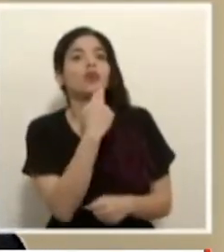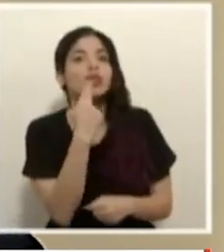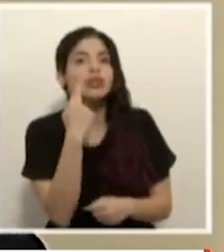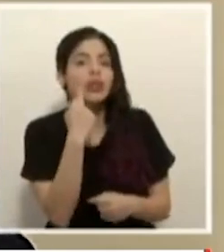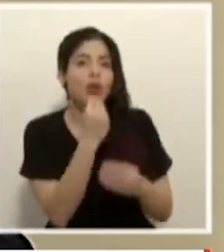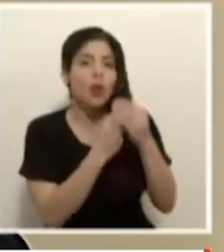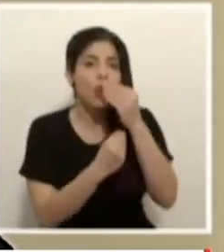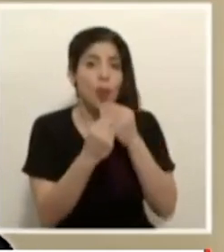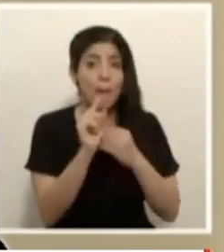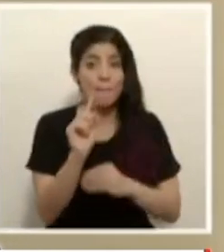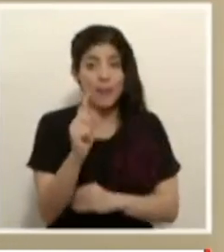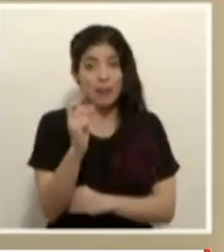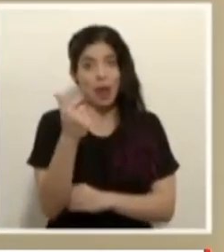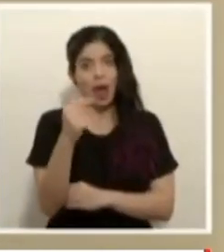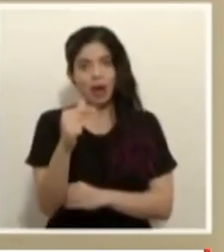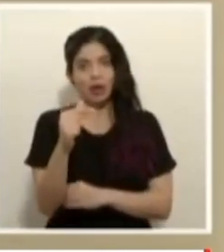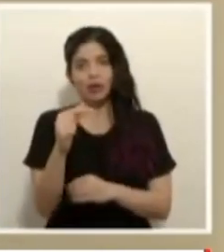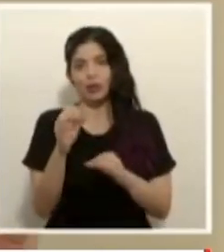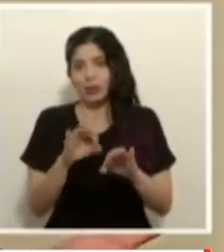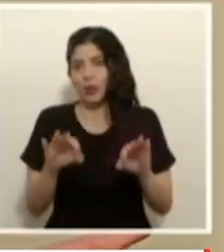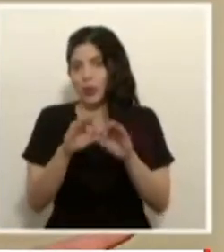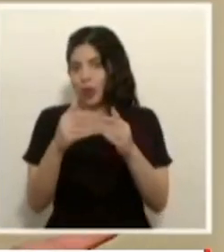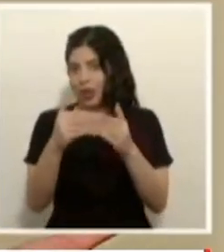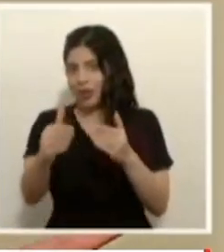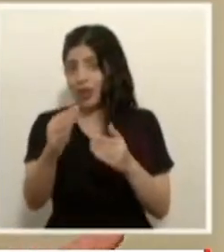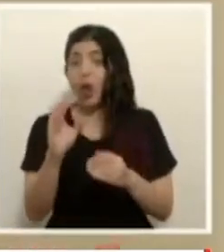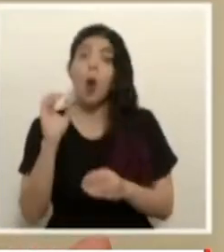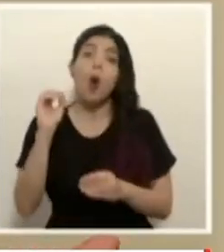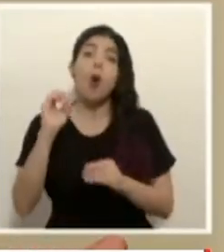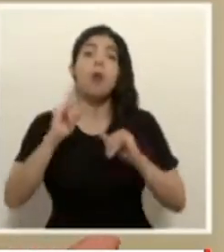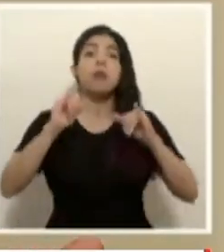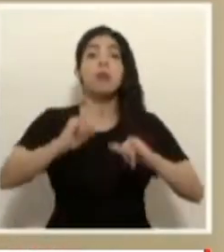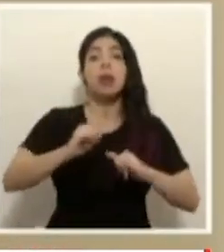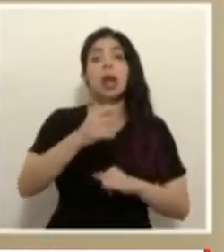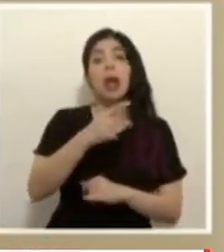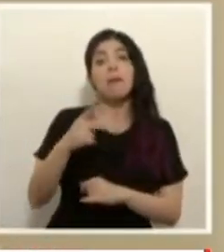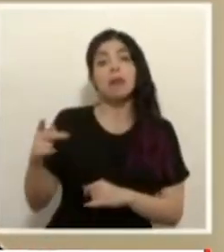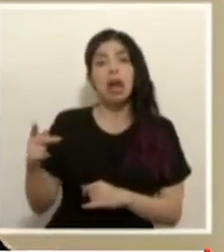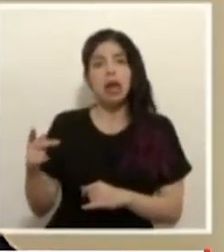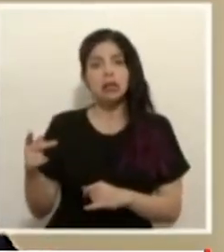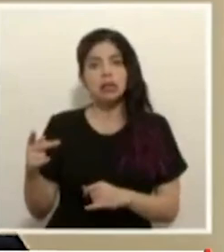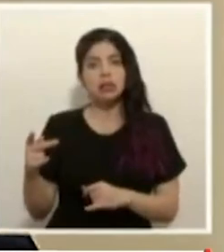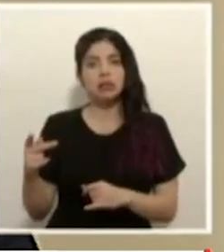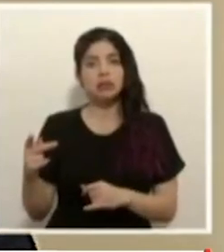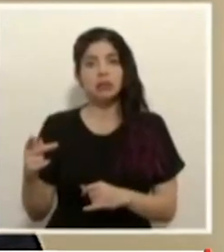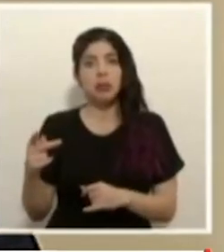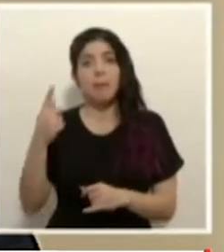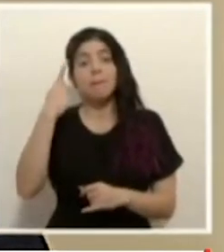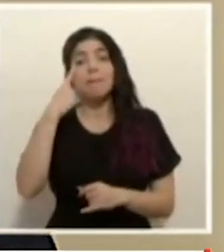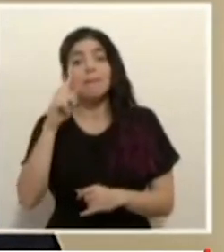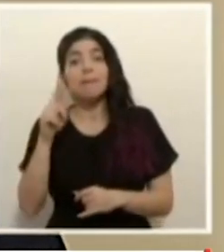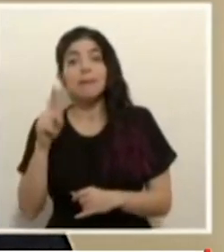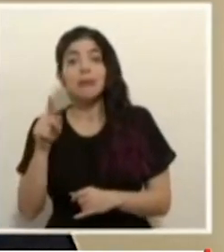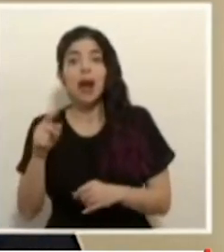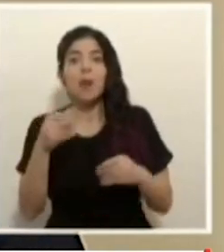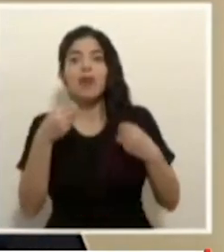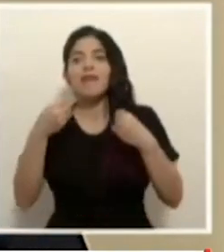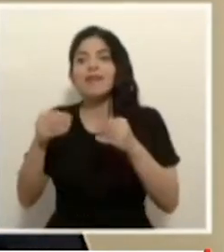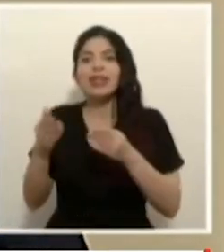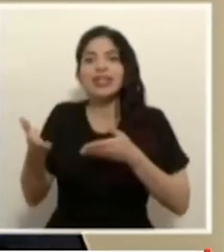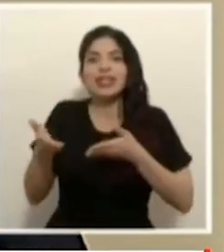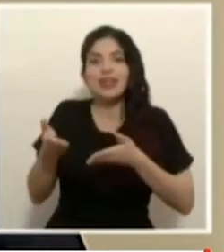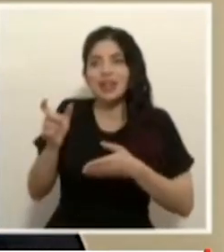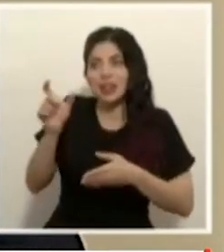a partir del primero de agosto es muy importante o a permanecer en la playa para poder alguien vender un servicio